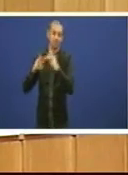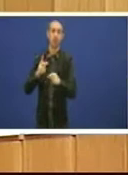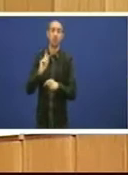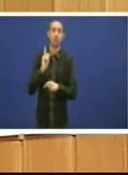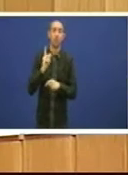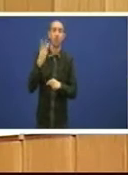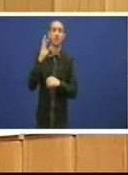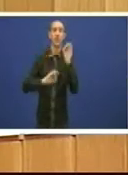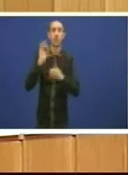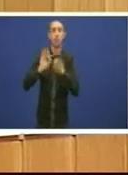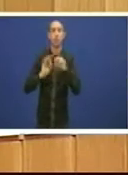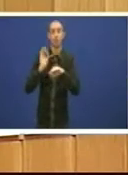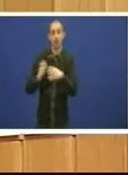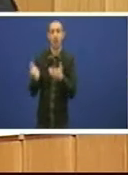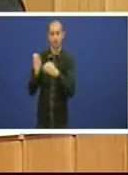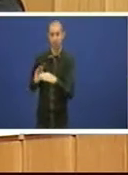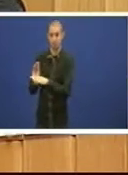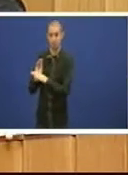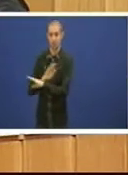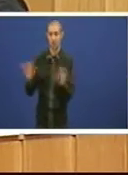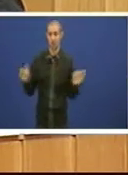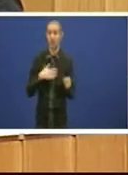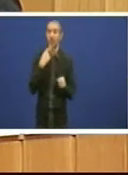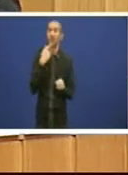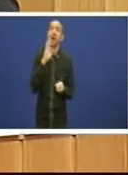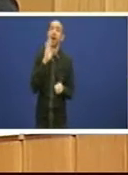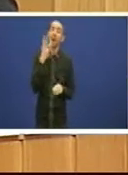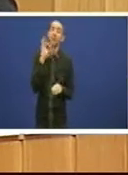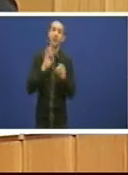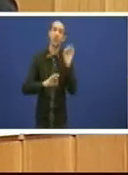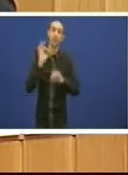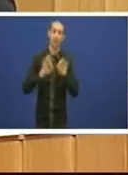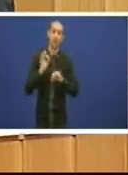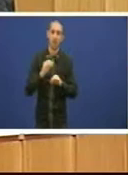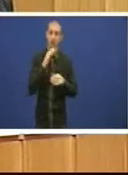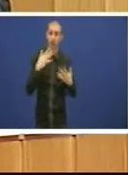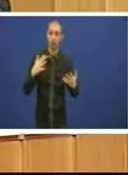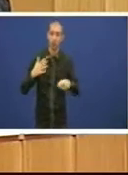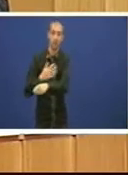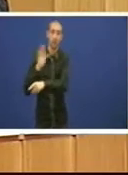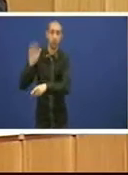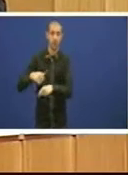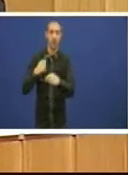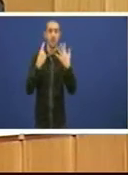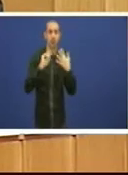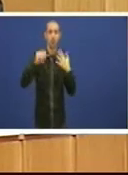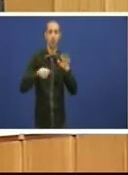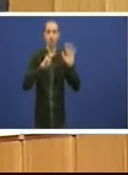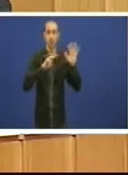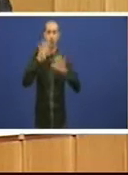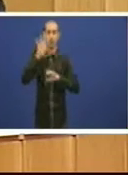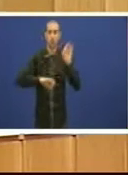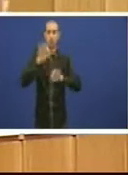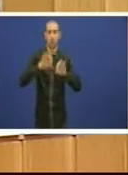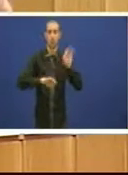a 30% dos beneficios. Dese 30%, só, neste momento, o 6,84%,